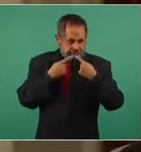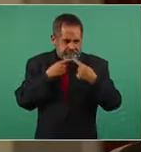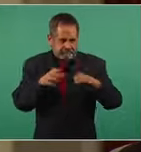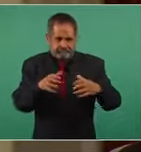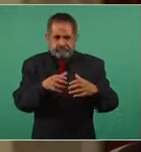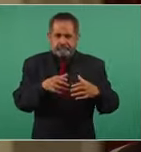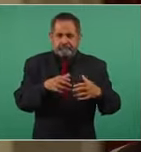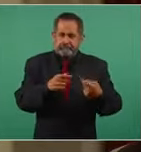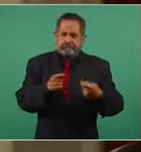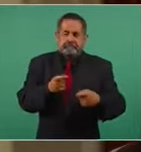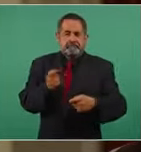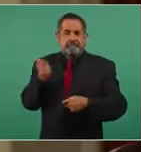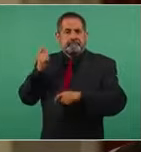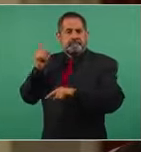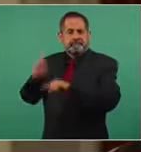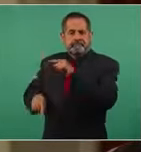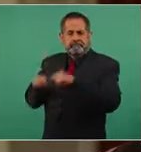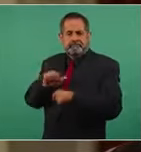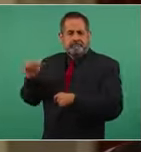donde se ha